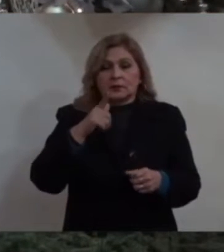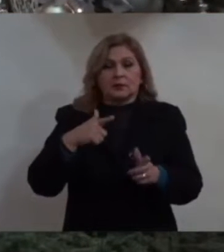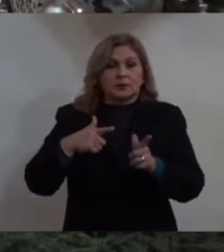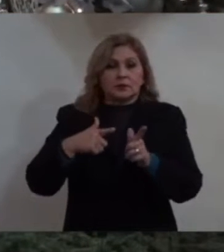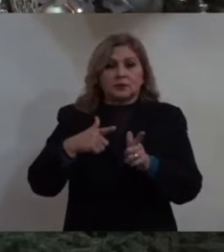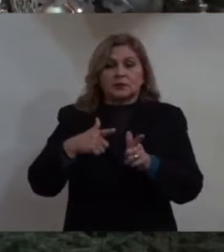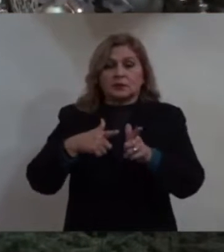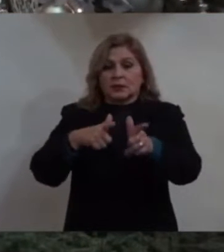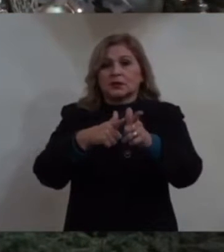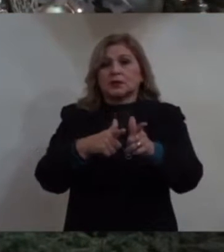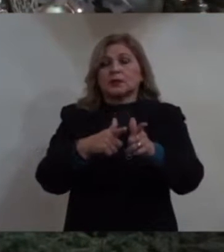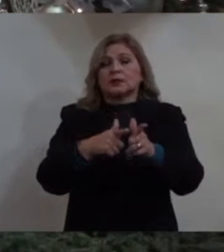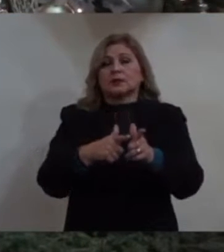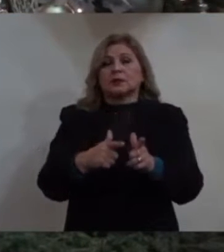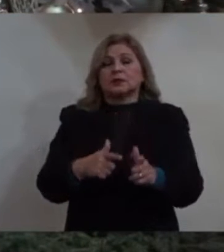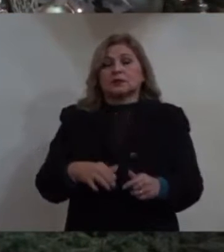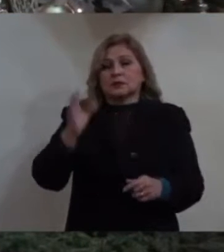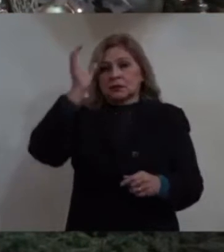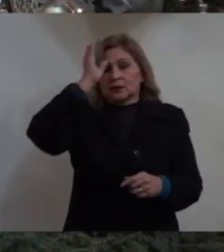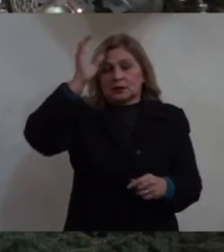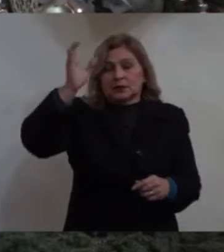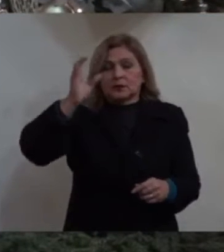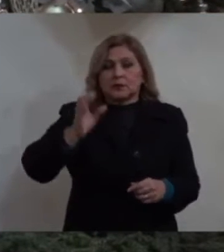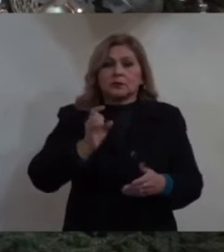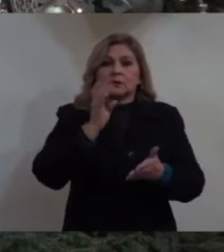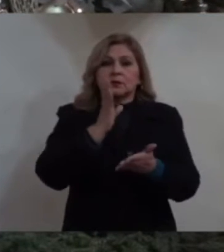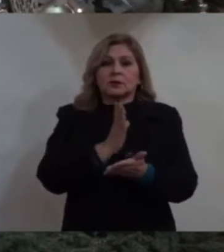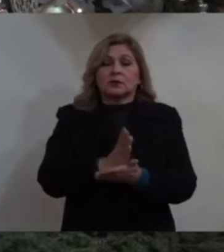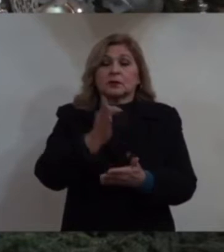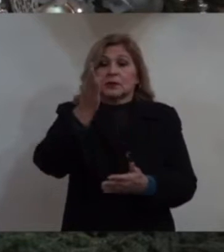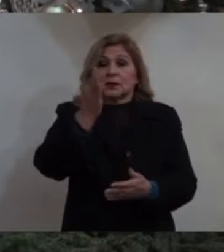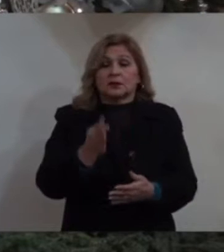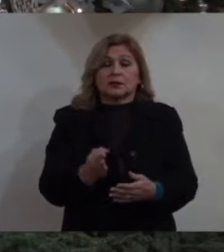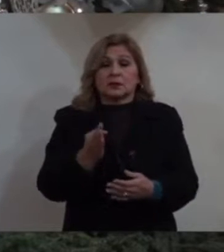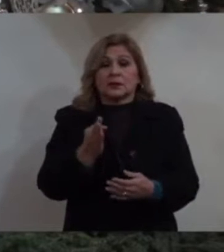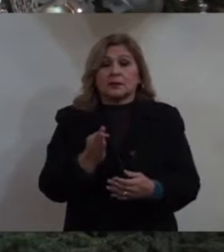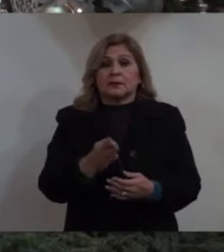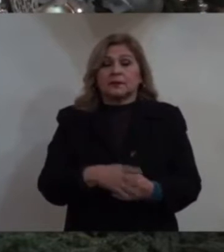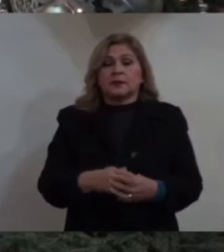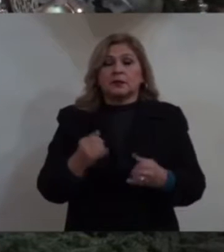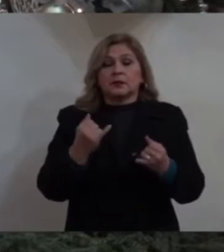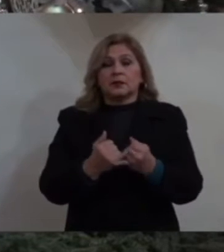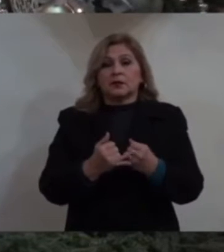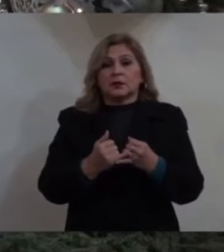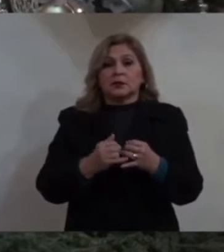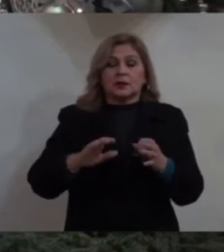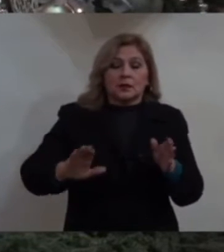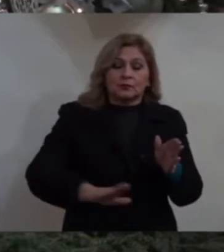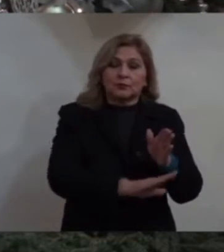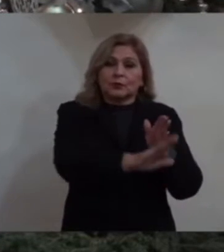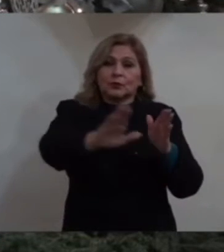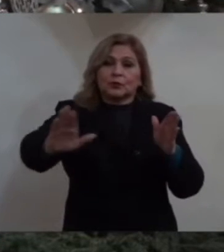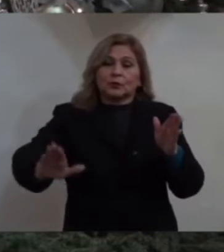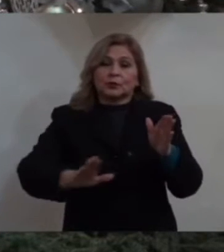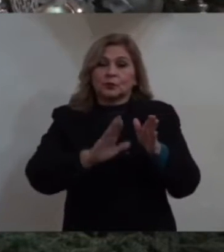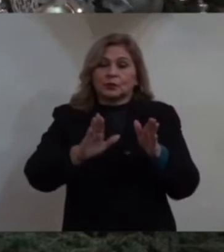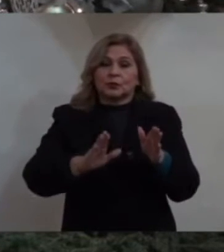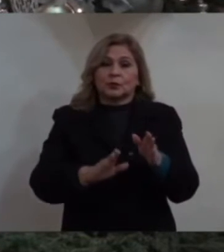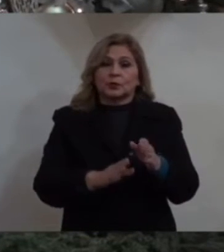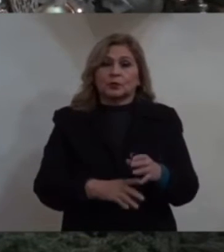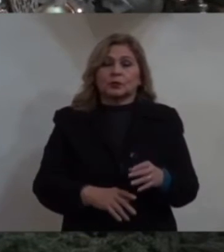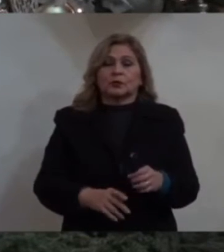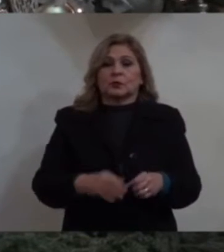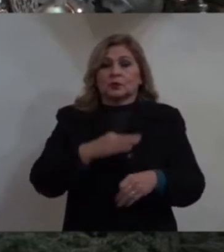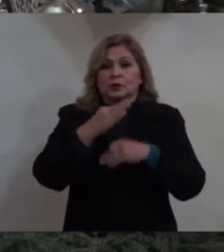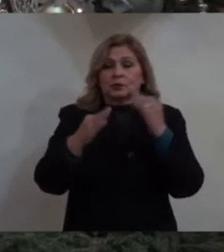no solo por aquellos que aceptarían ser parte de la comunidad cristiana. Él